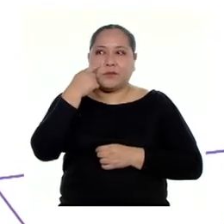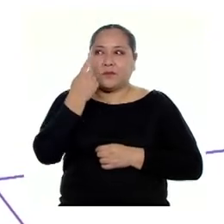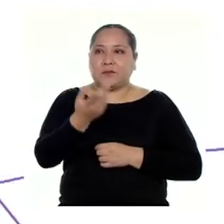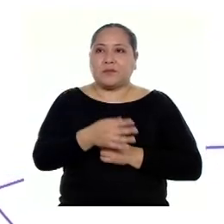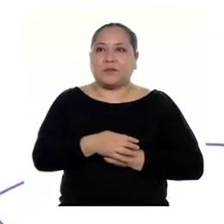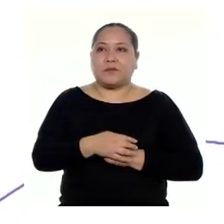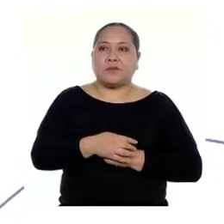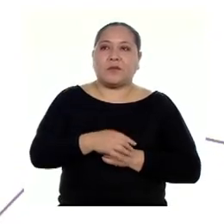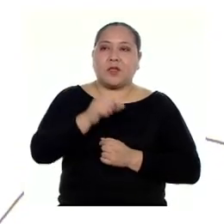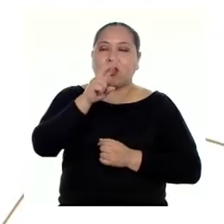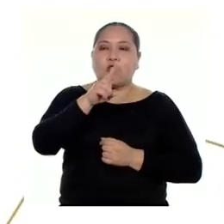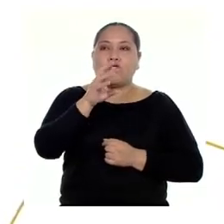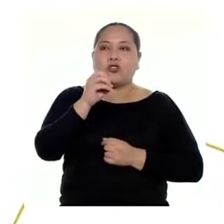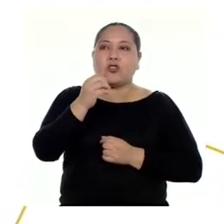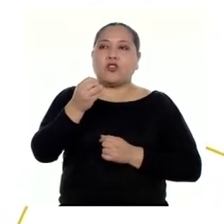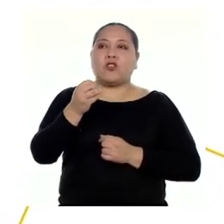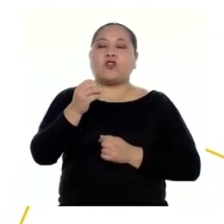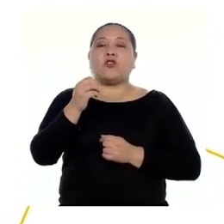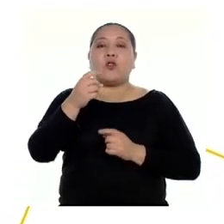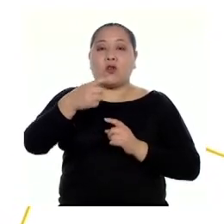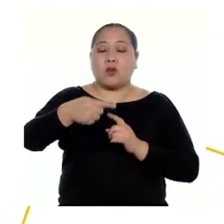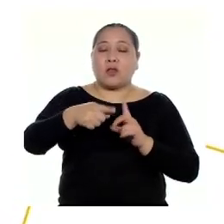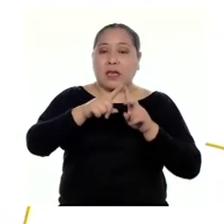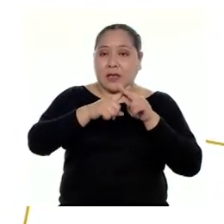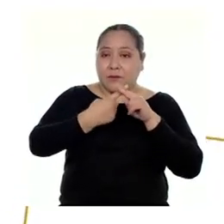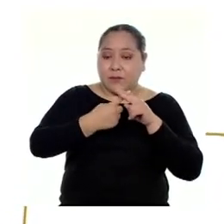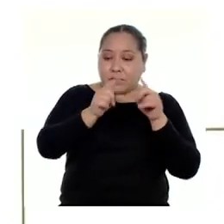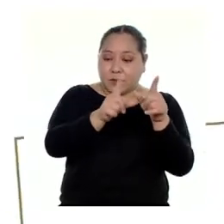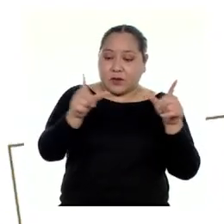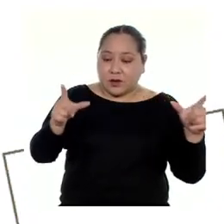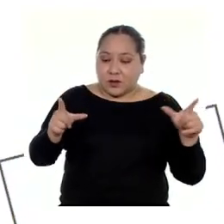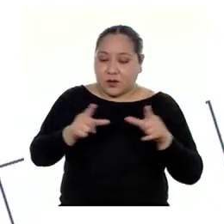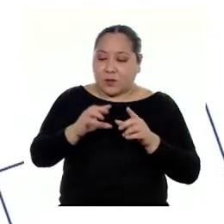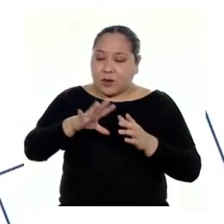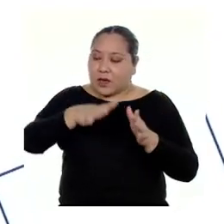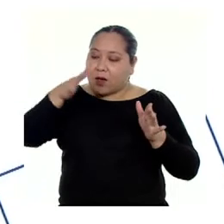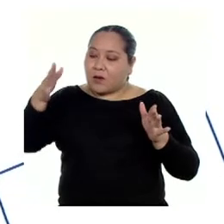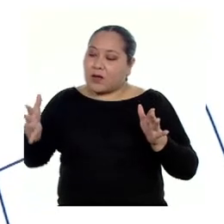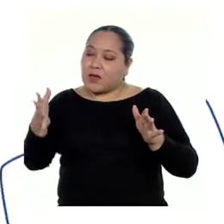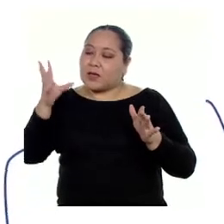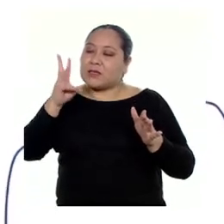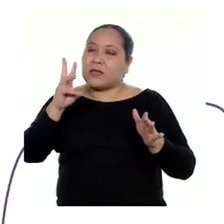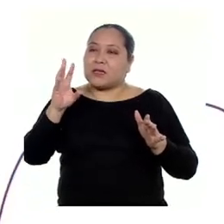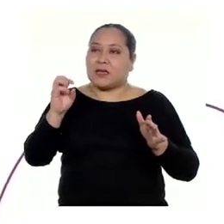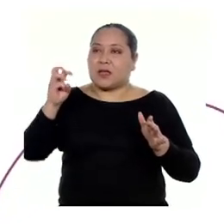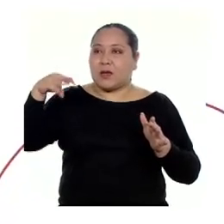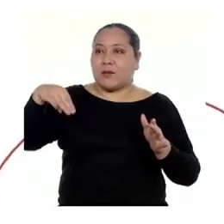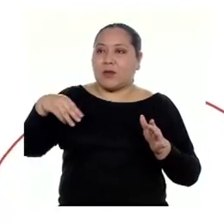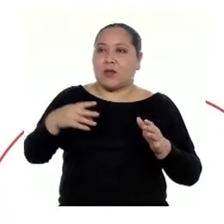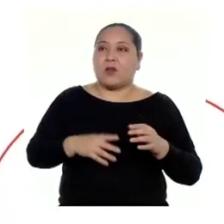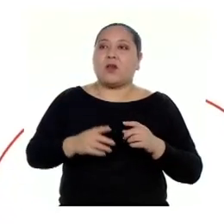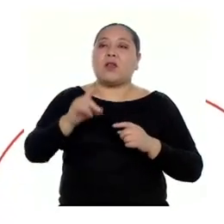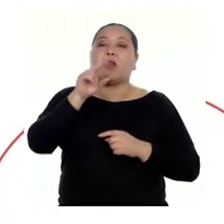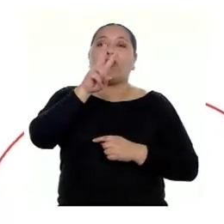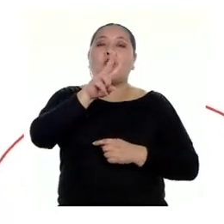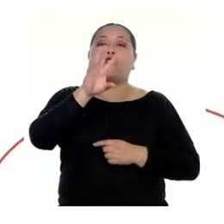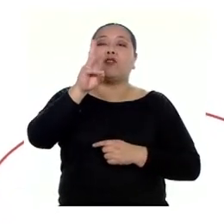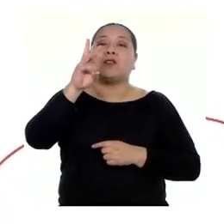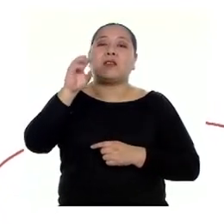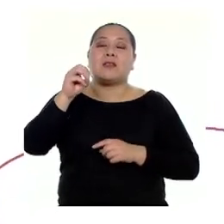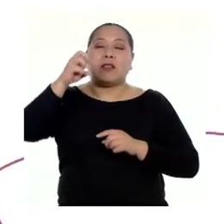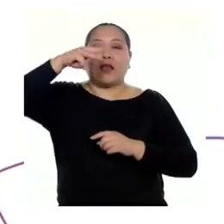200 metros cuadrados de área inicial más una ampliación de 60 metros cuadrados nos da un resultado de 260